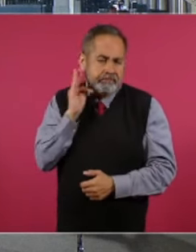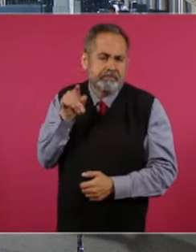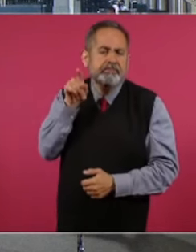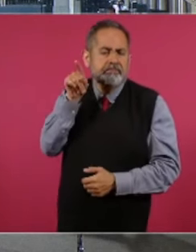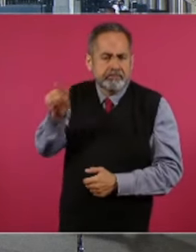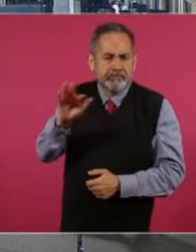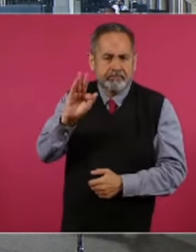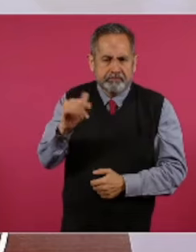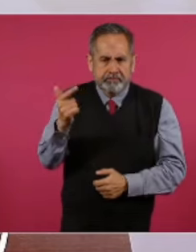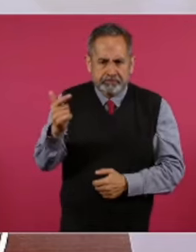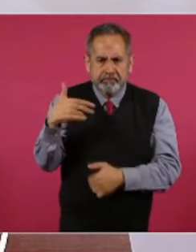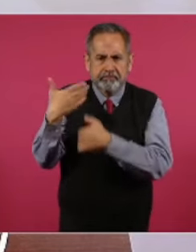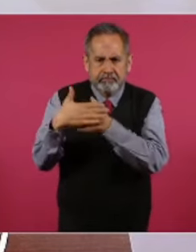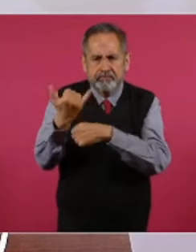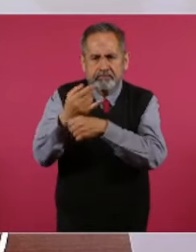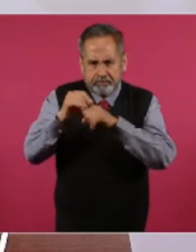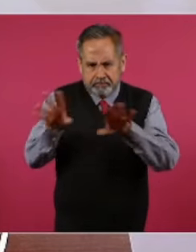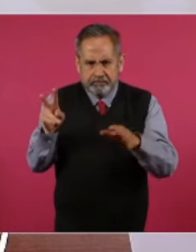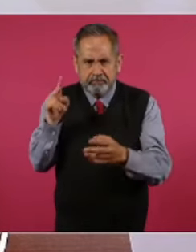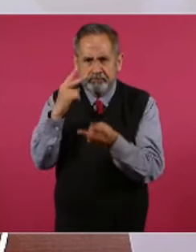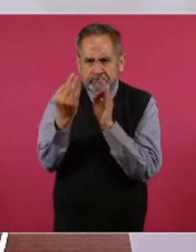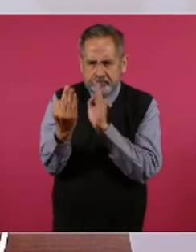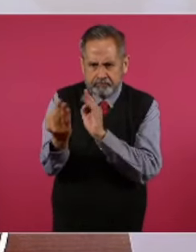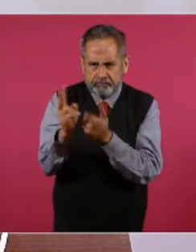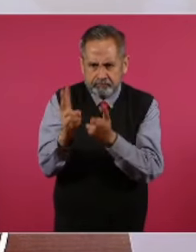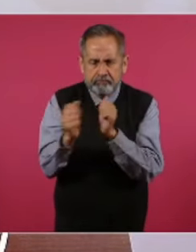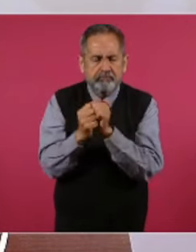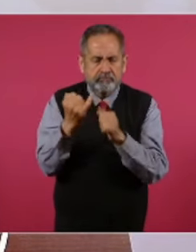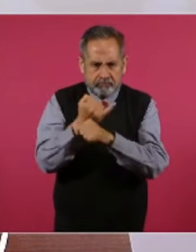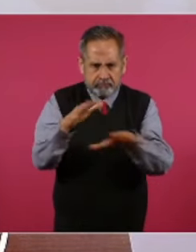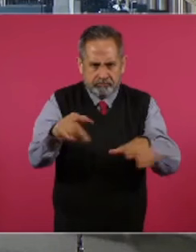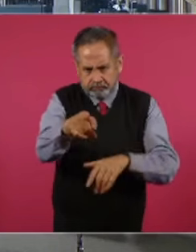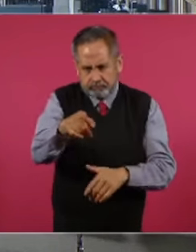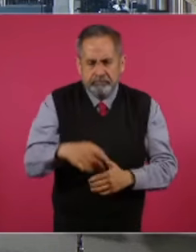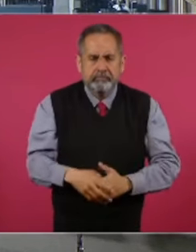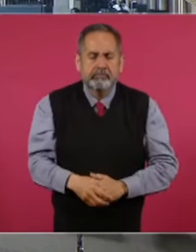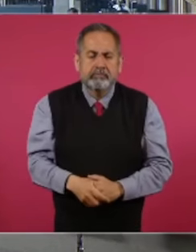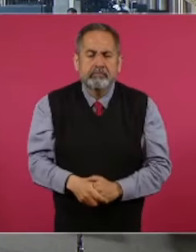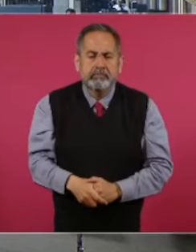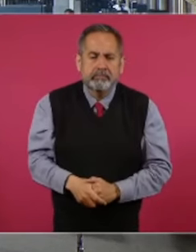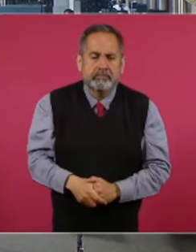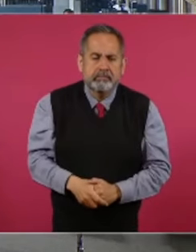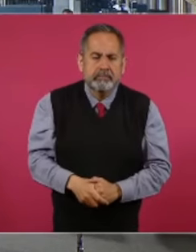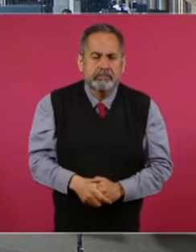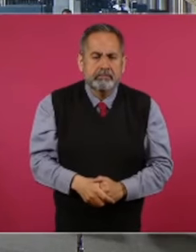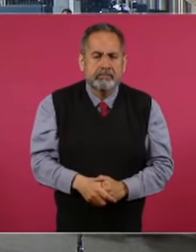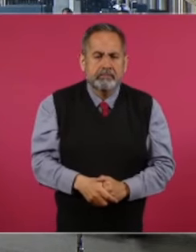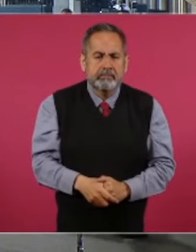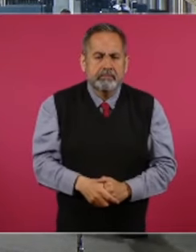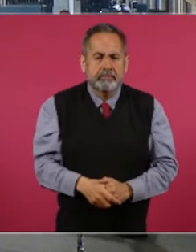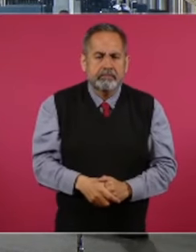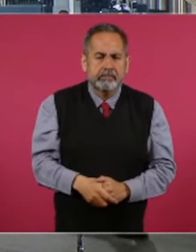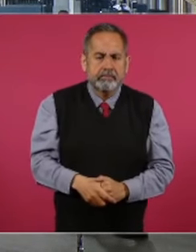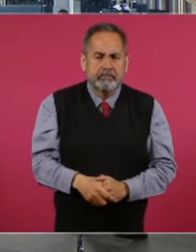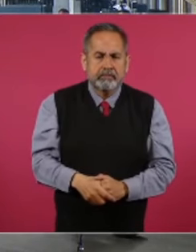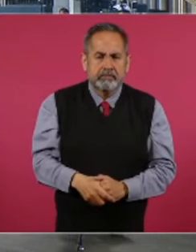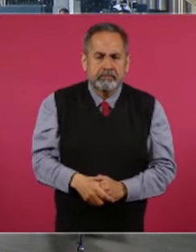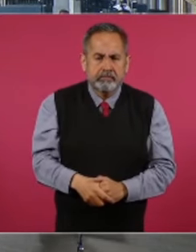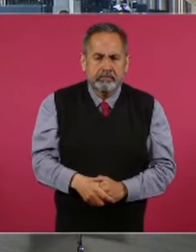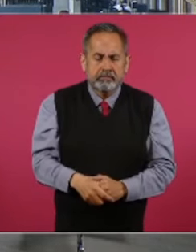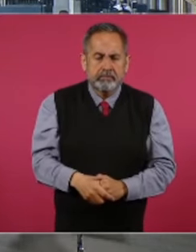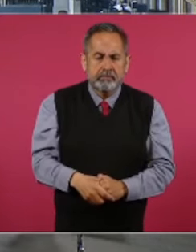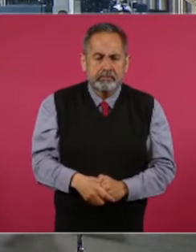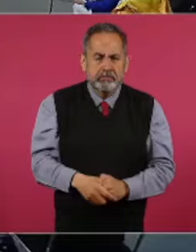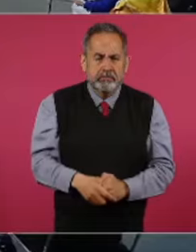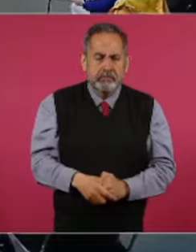de la República va a informar. Está en estos días ya su regreso aquí a México